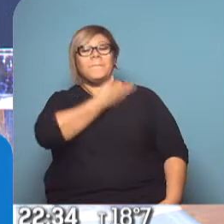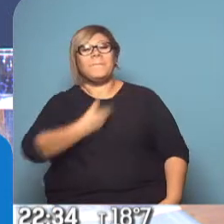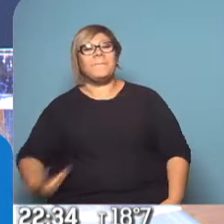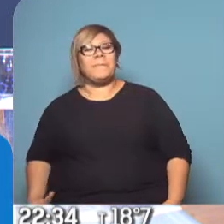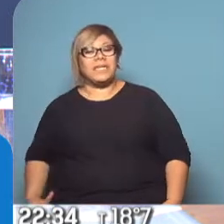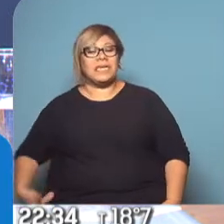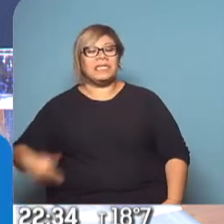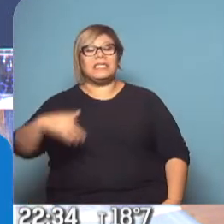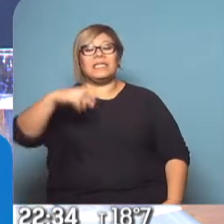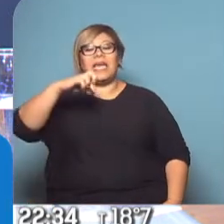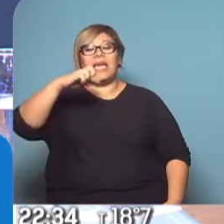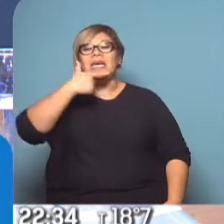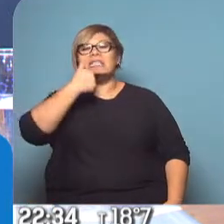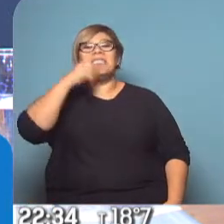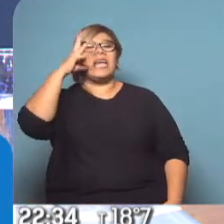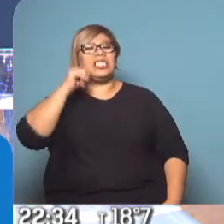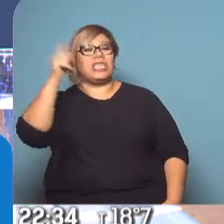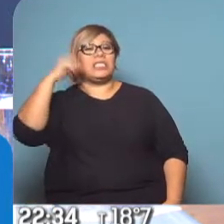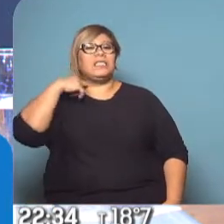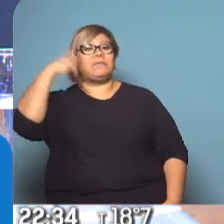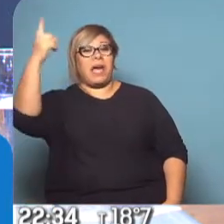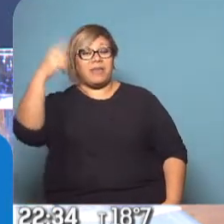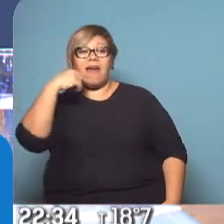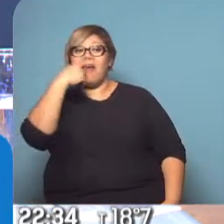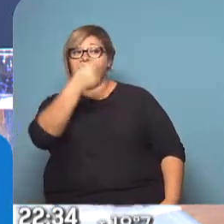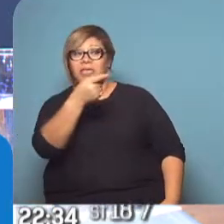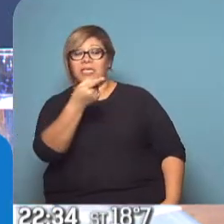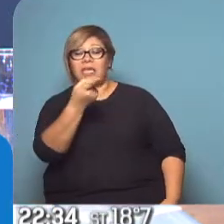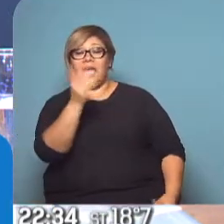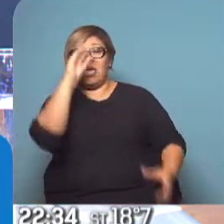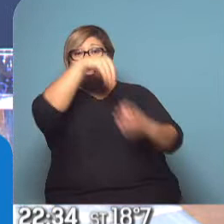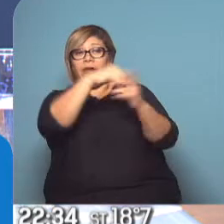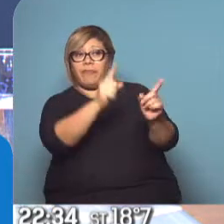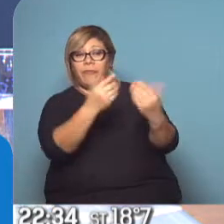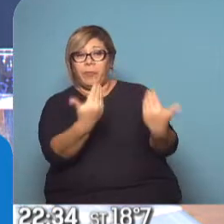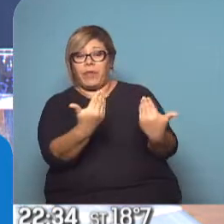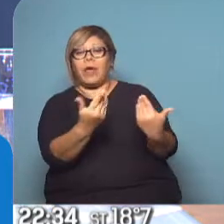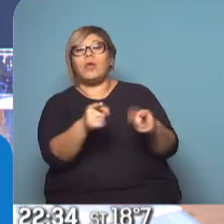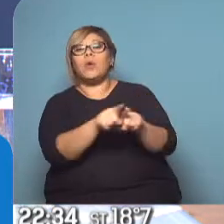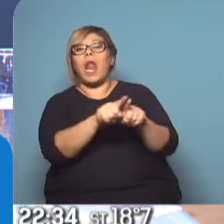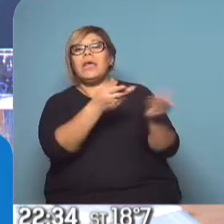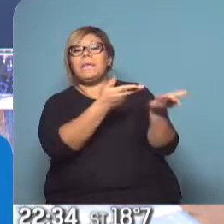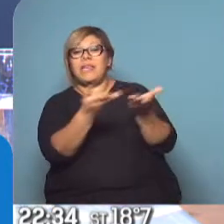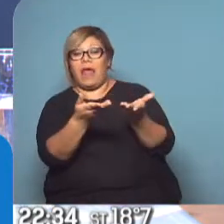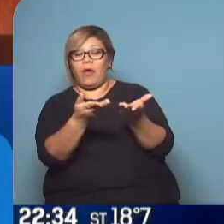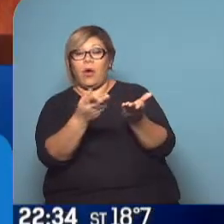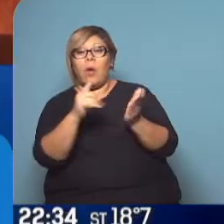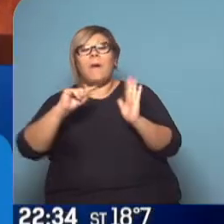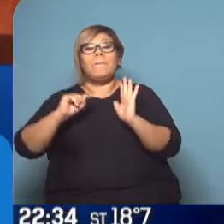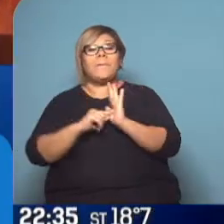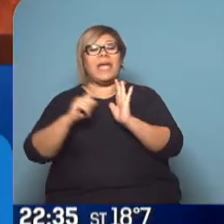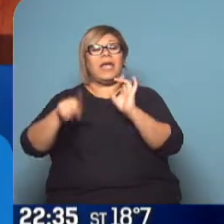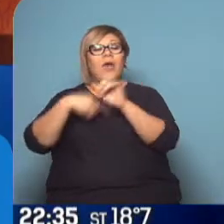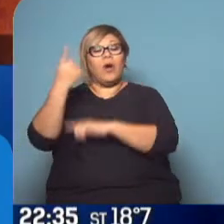limitada su actividad política, y Pablo Iglesias dice directamente que lo que hubo en Venezuela fue un golpe de Estado.